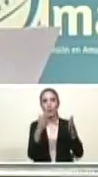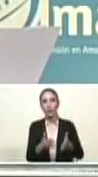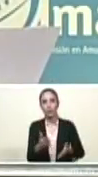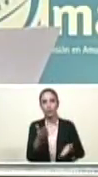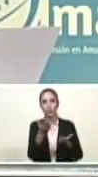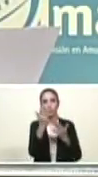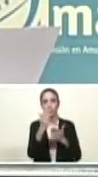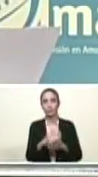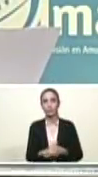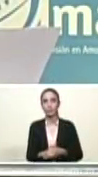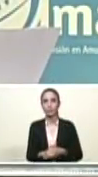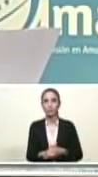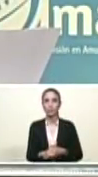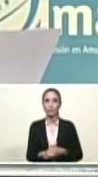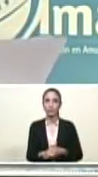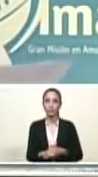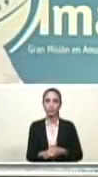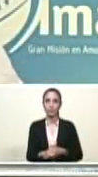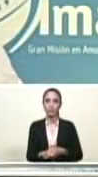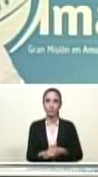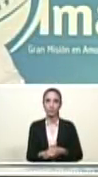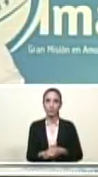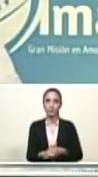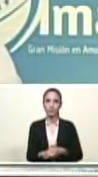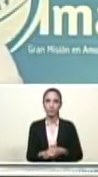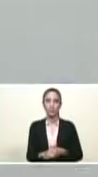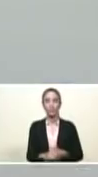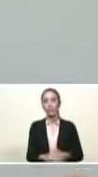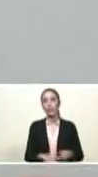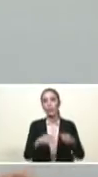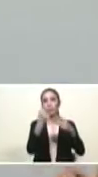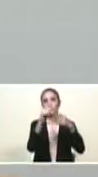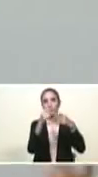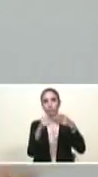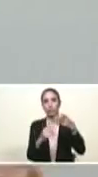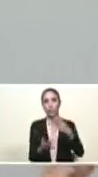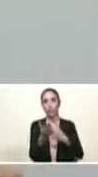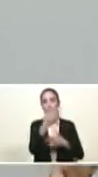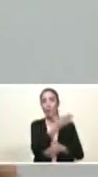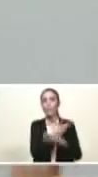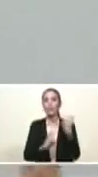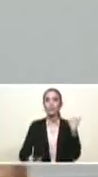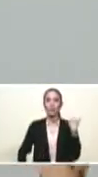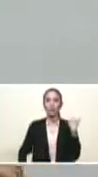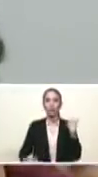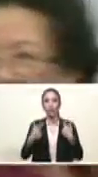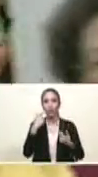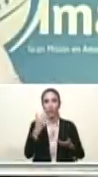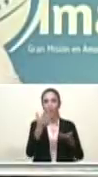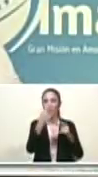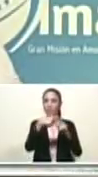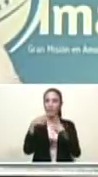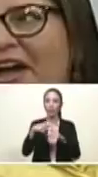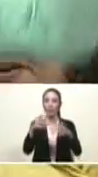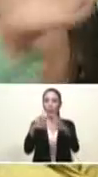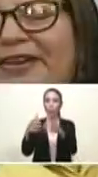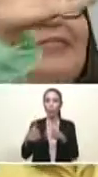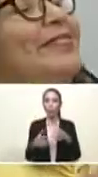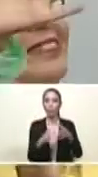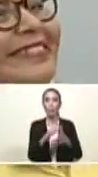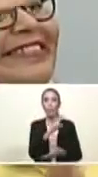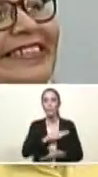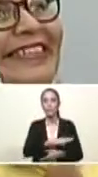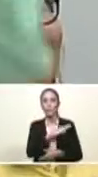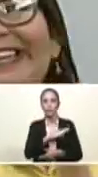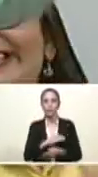Zoraida Ramírez, presidenta de la Gran Misión José Gregorio Hernández. Magaly Gutiérrez, presidente de la Gran Misión En